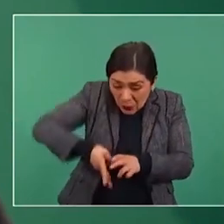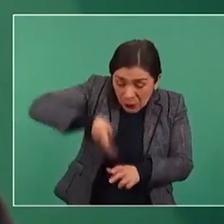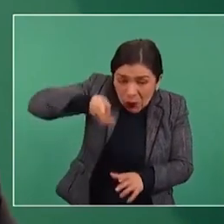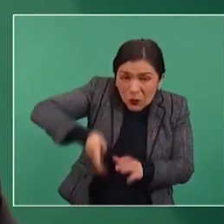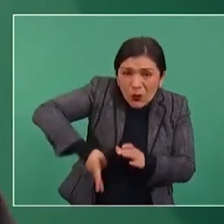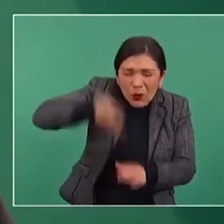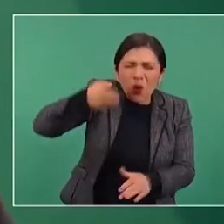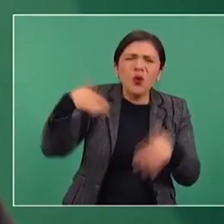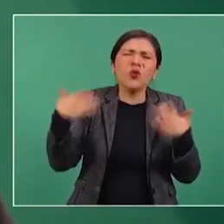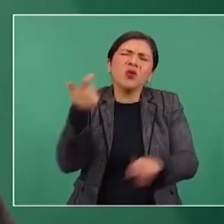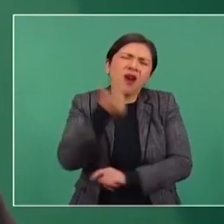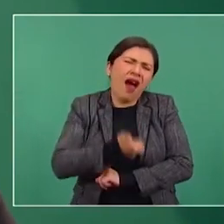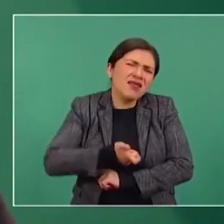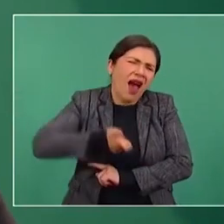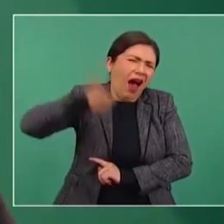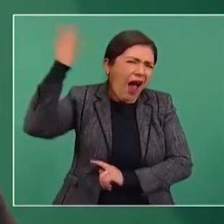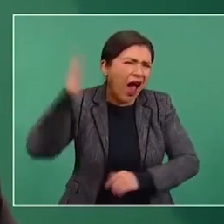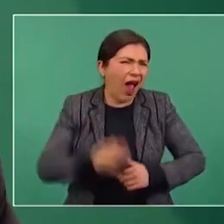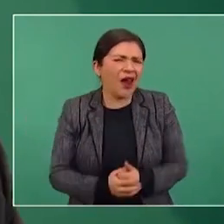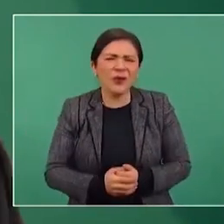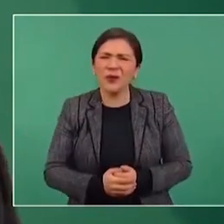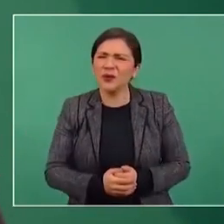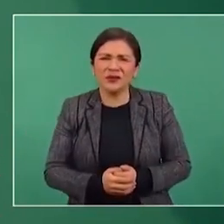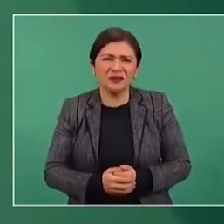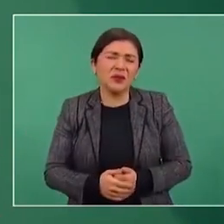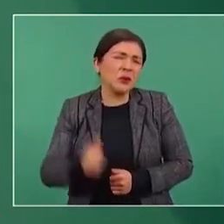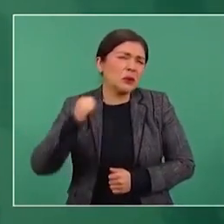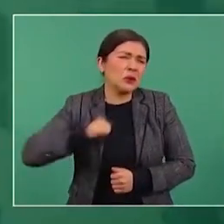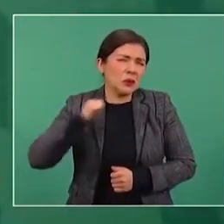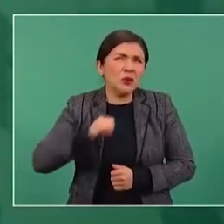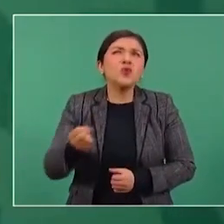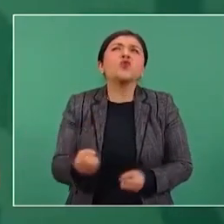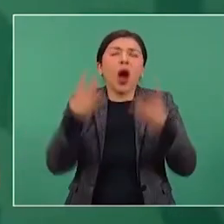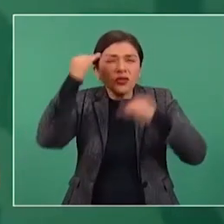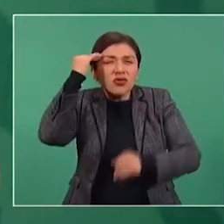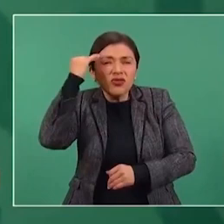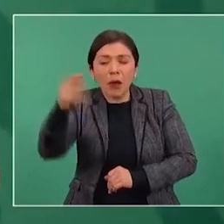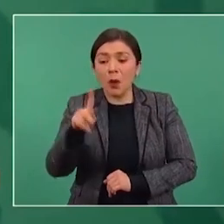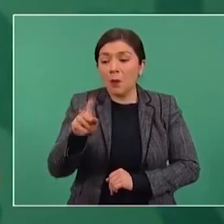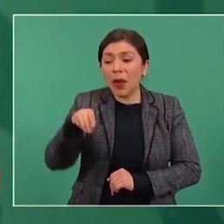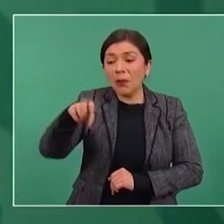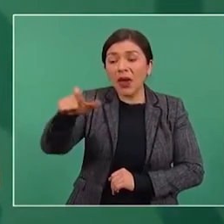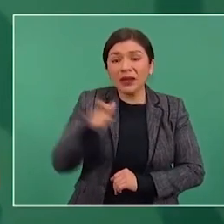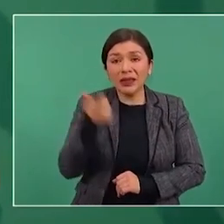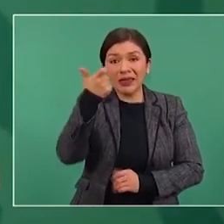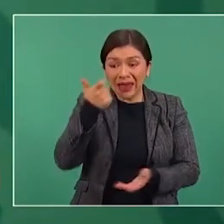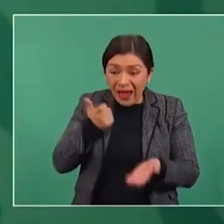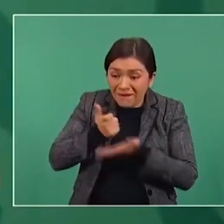Durante mucho tiempo, la mitad de la inversión en Pemex se destinó a eso.